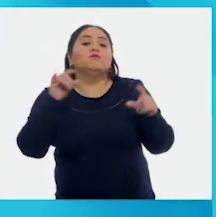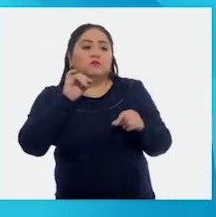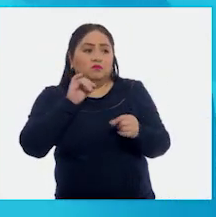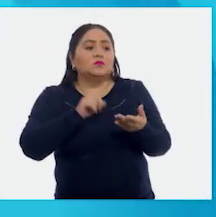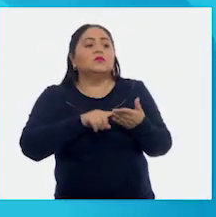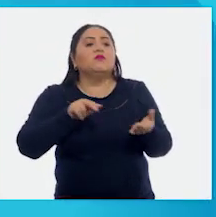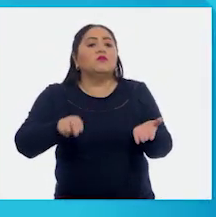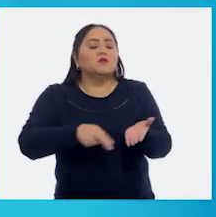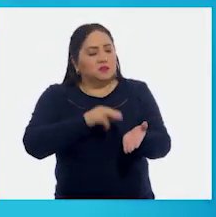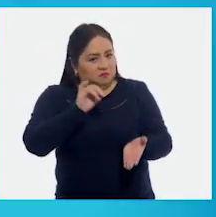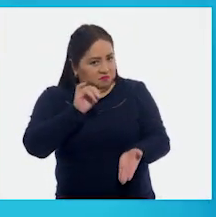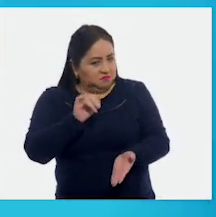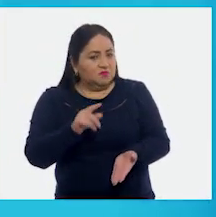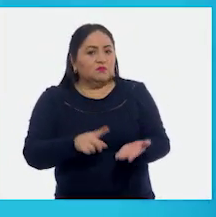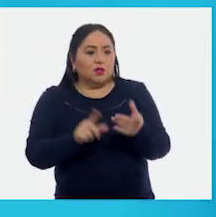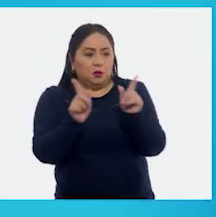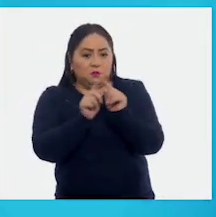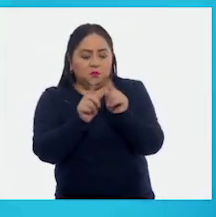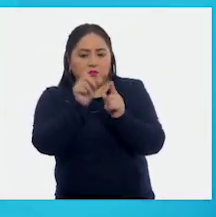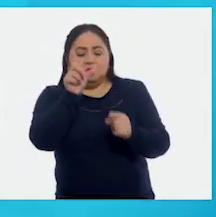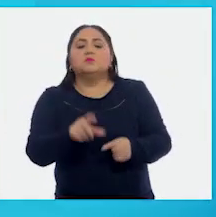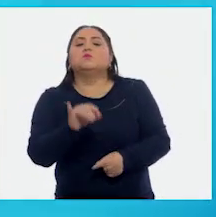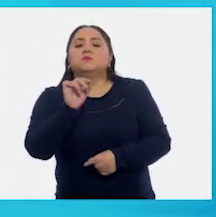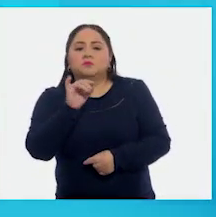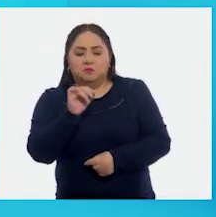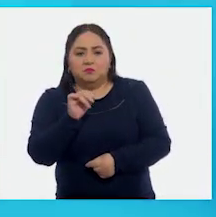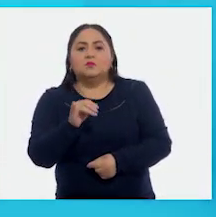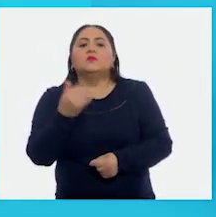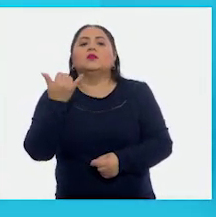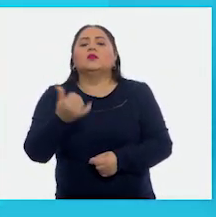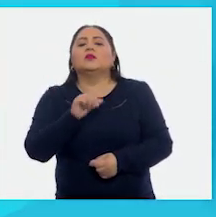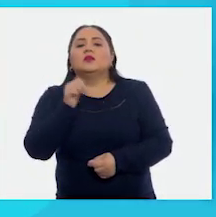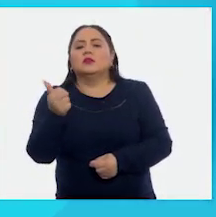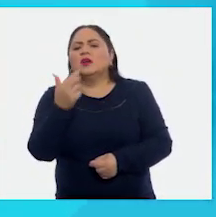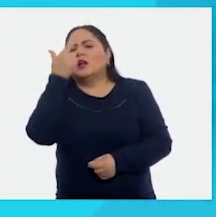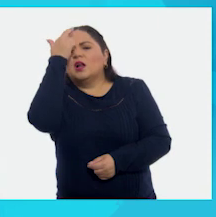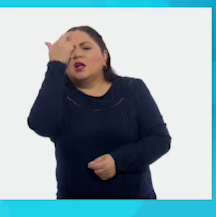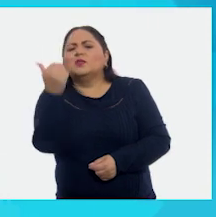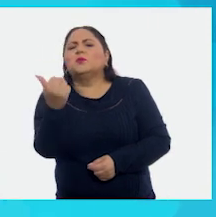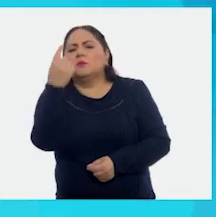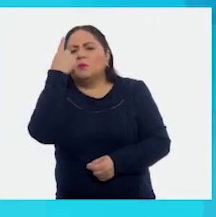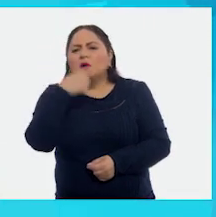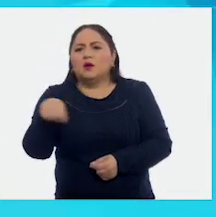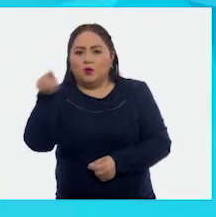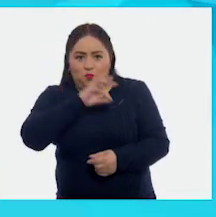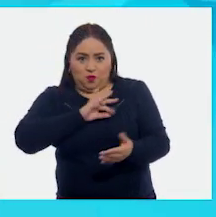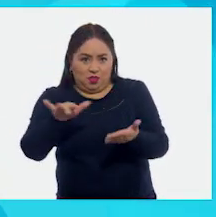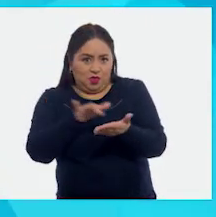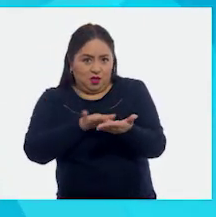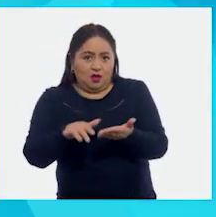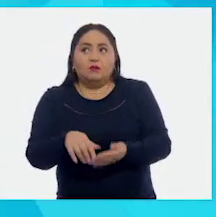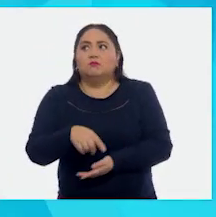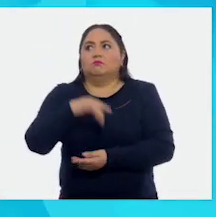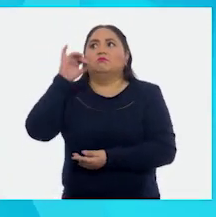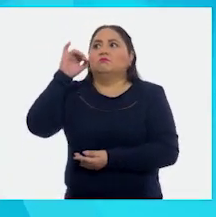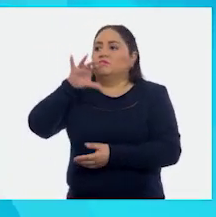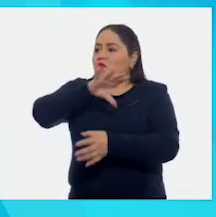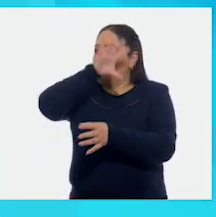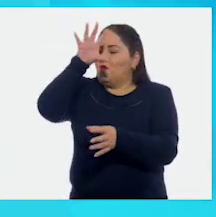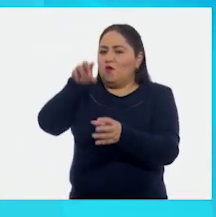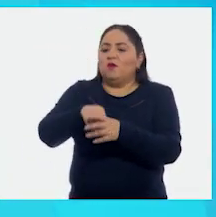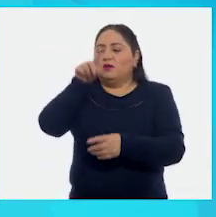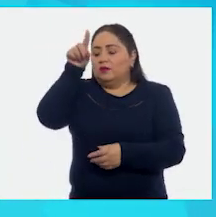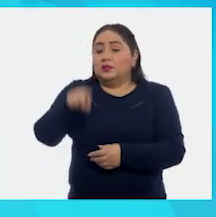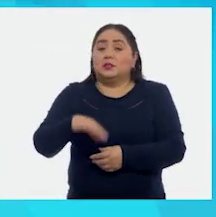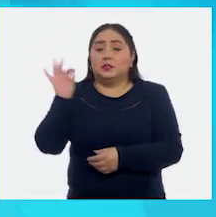¿Autor? Sí. ¿Un resumen? Sí. ¿Y una razón para que la podamos leer? Sí. Al final